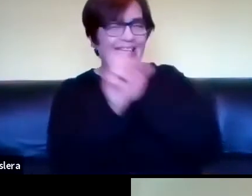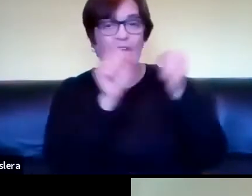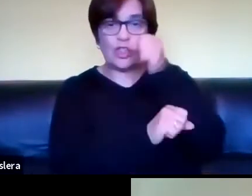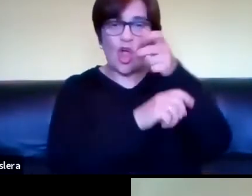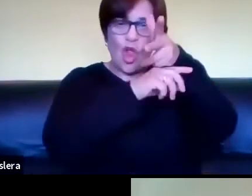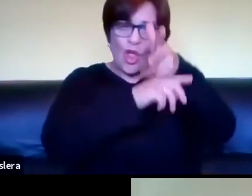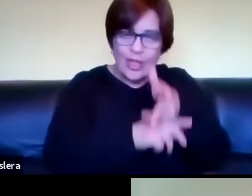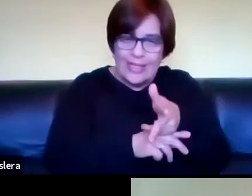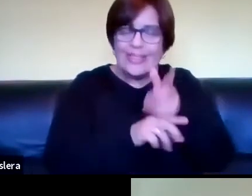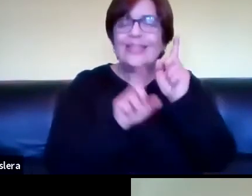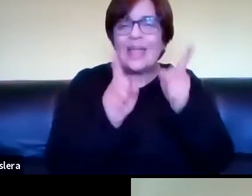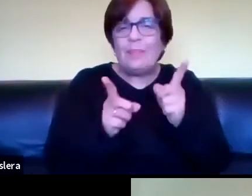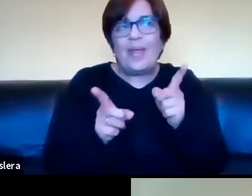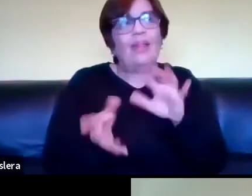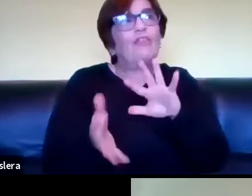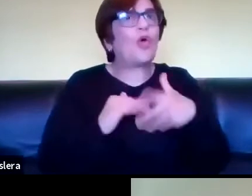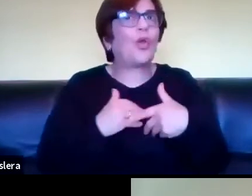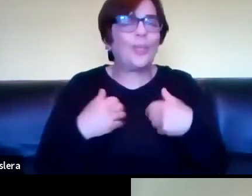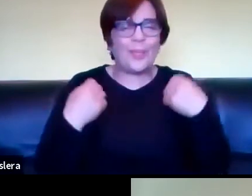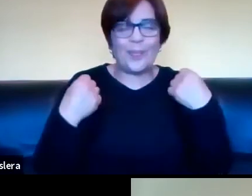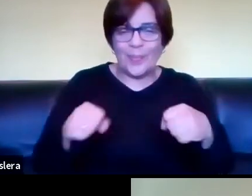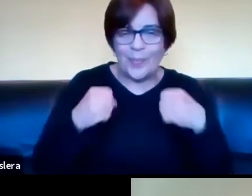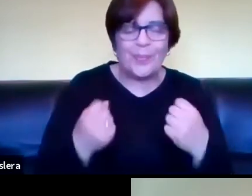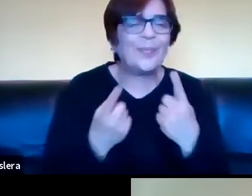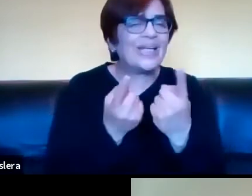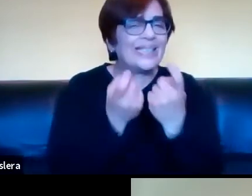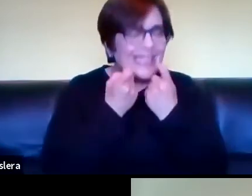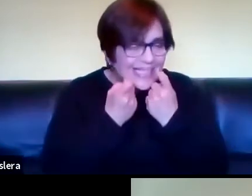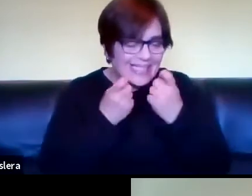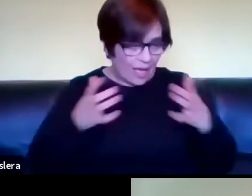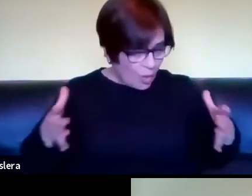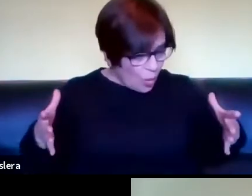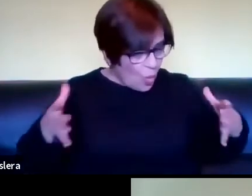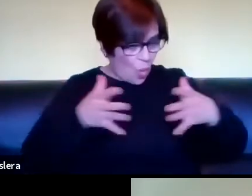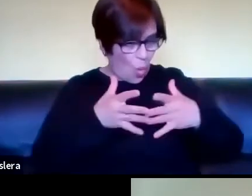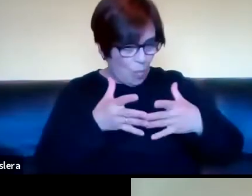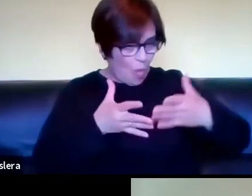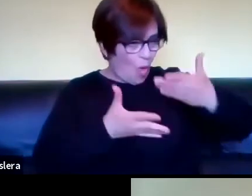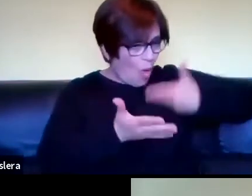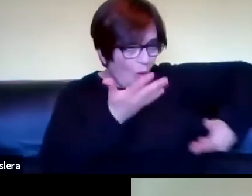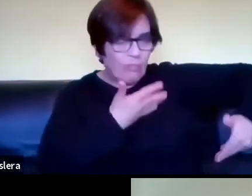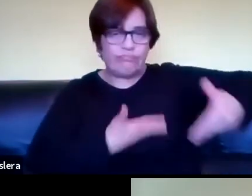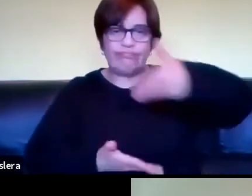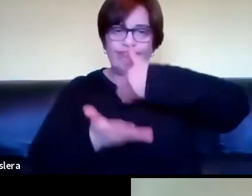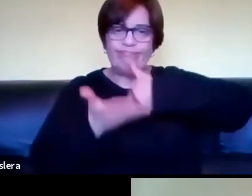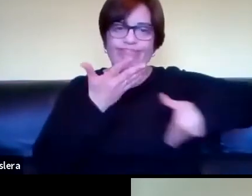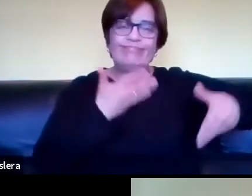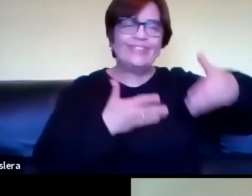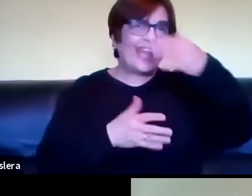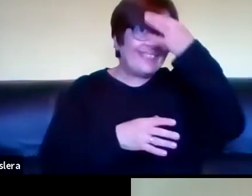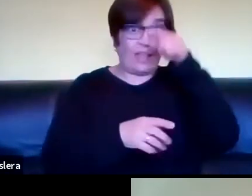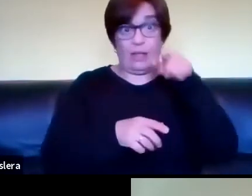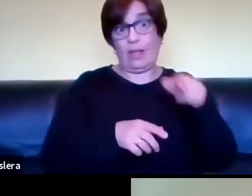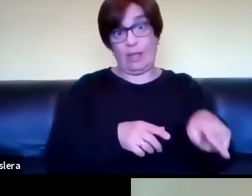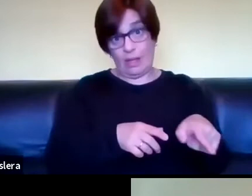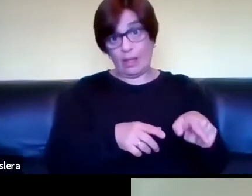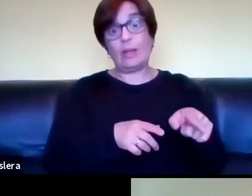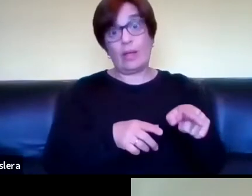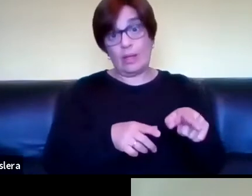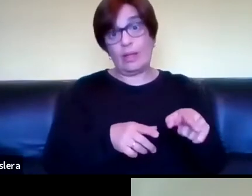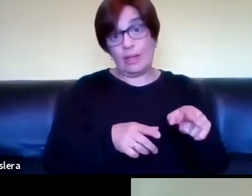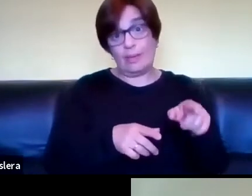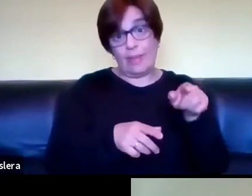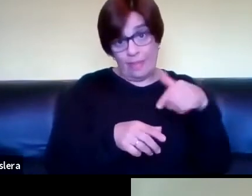en términos también funcionales porque digo también se necesita de una comunidad que comparta digamos esta tecnología para que esto pueda